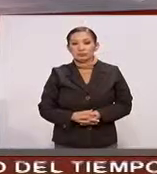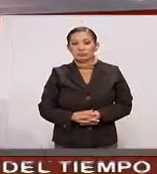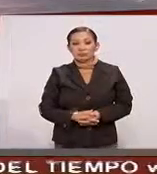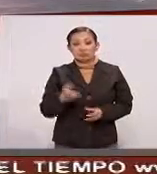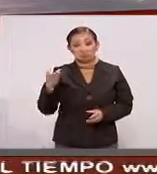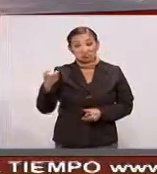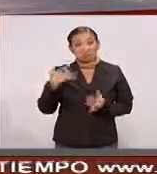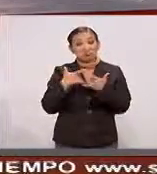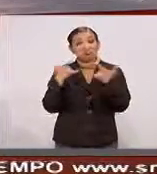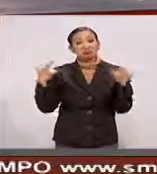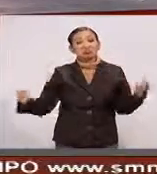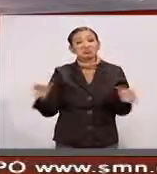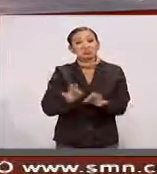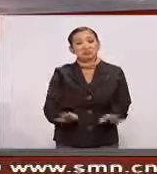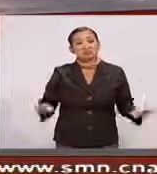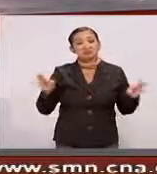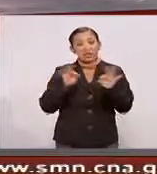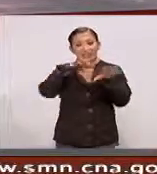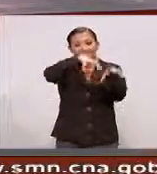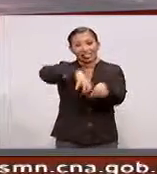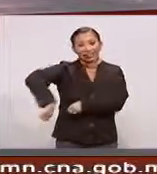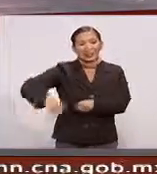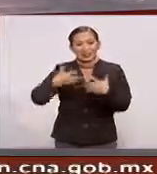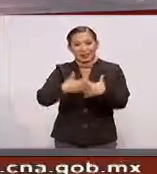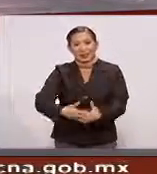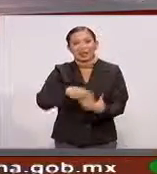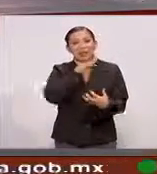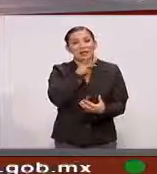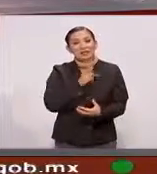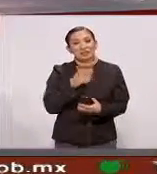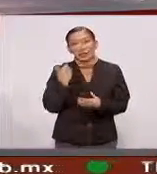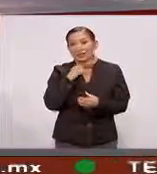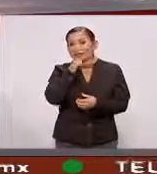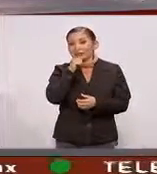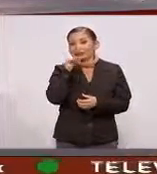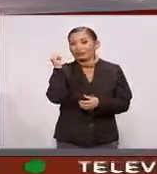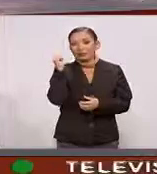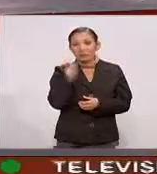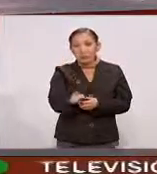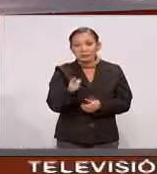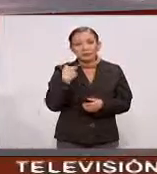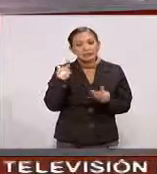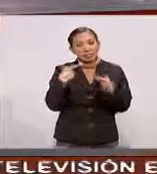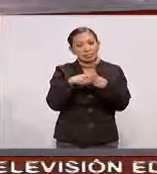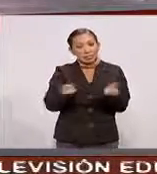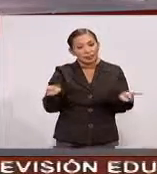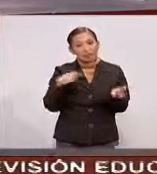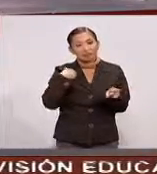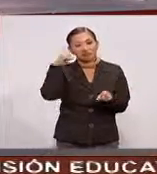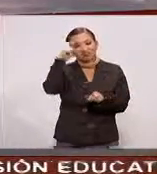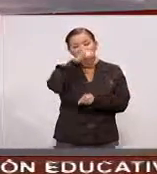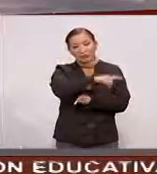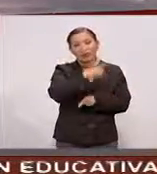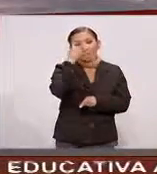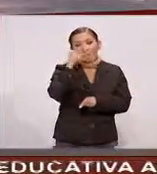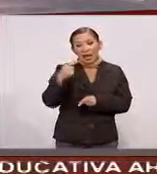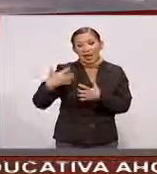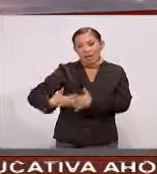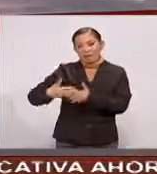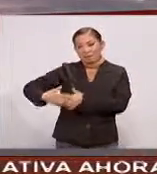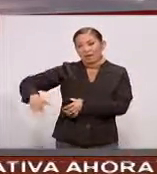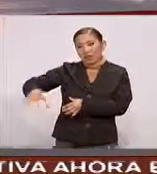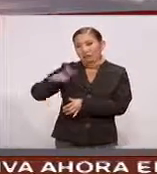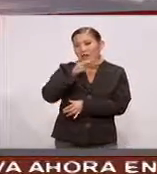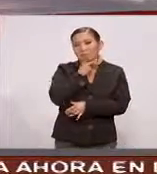Momento Momento Histórico De la expropiación Petrolera Y momentos En contraste Ahora difícil Para esta